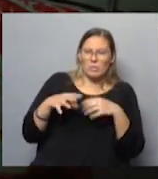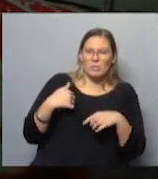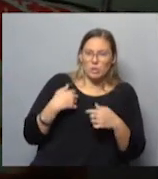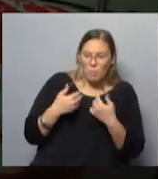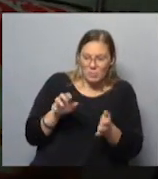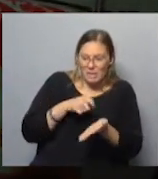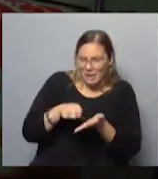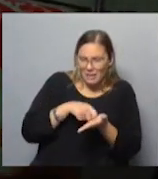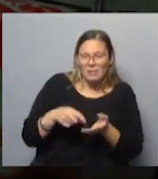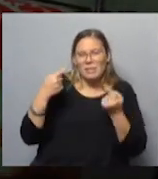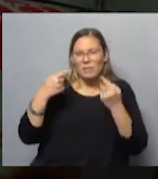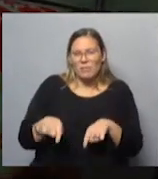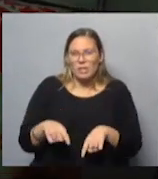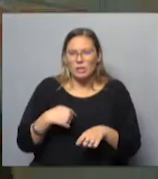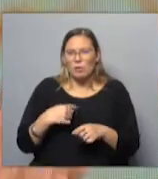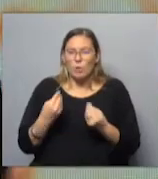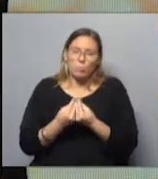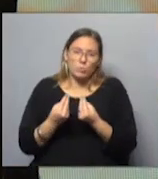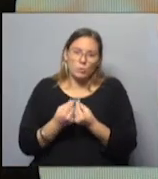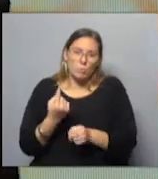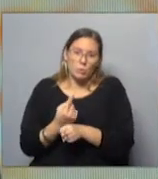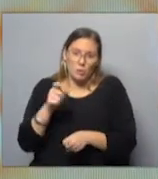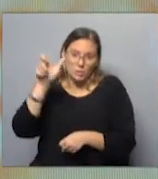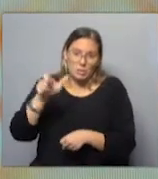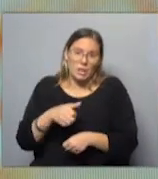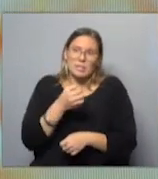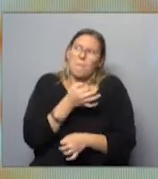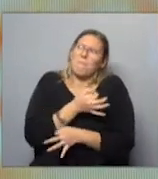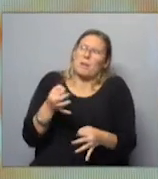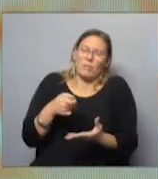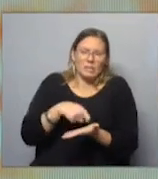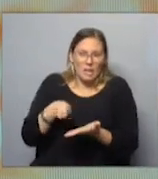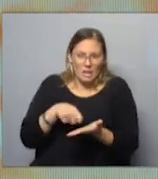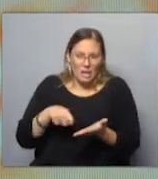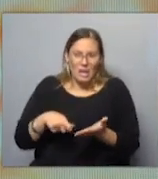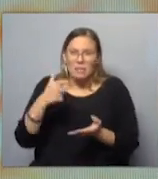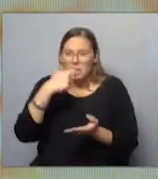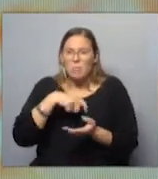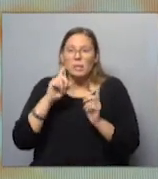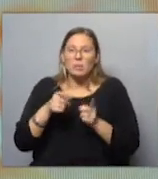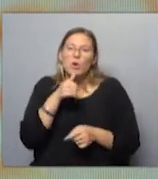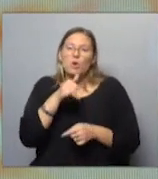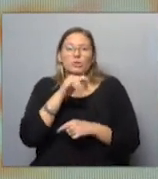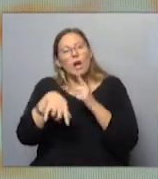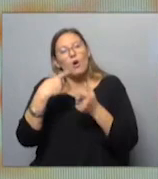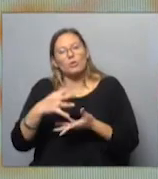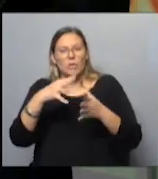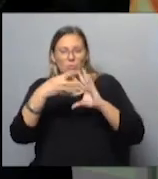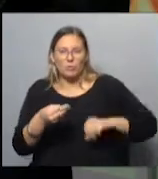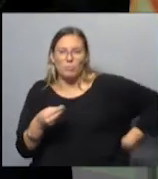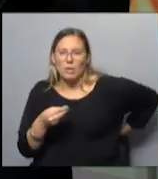yo me pusiera a escribir esto, por varias razones, sobre todo porque ella es excelente dramaturga. Pero además porque creo que contado desde otro lugar,